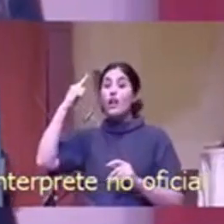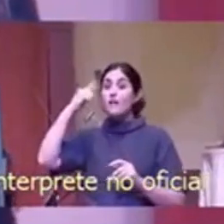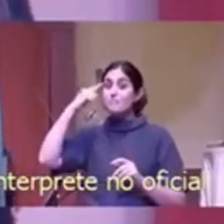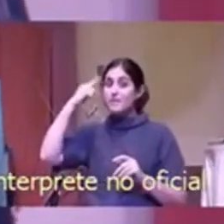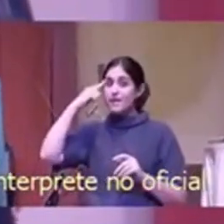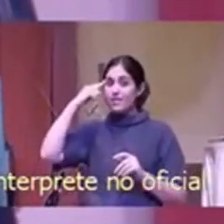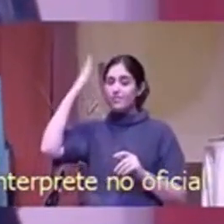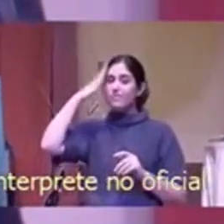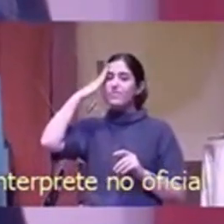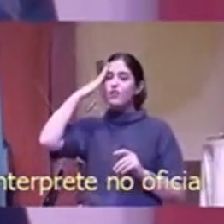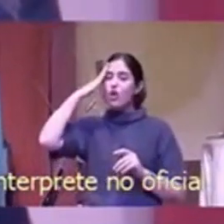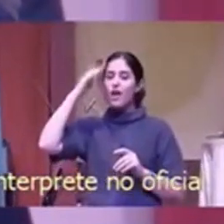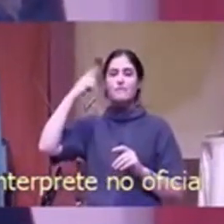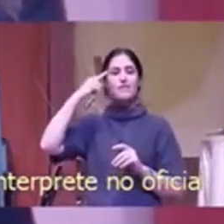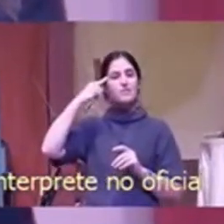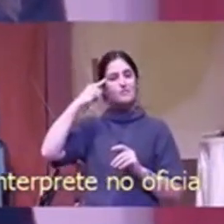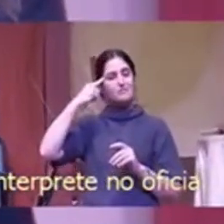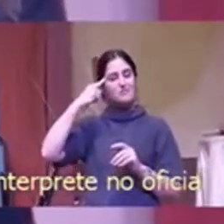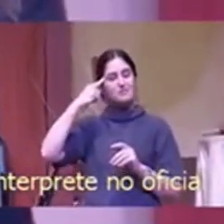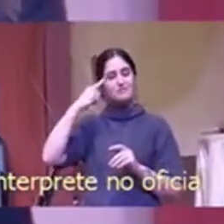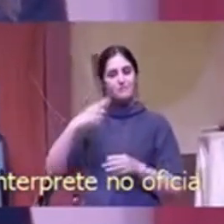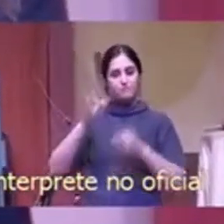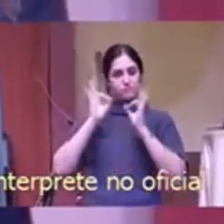con toda tu mente